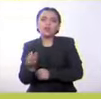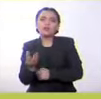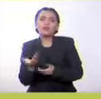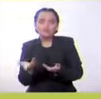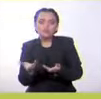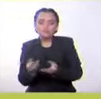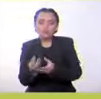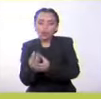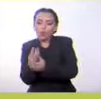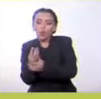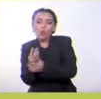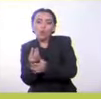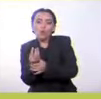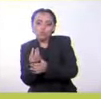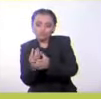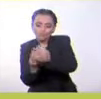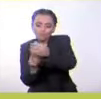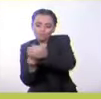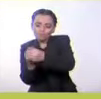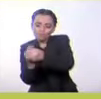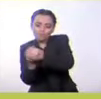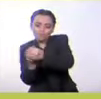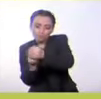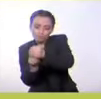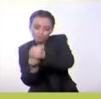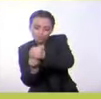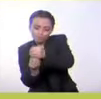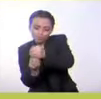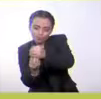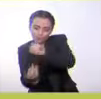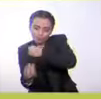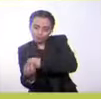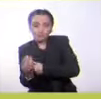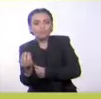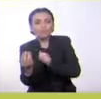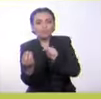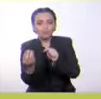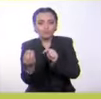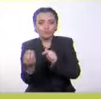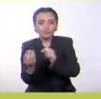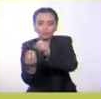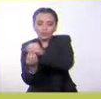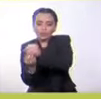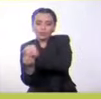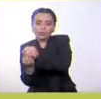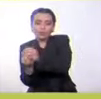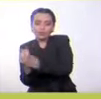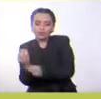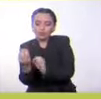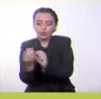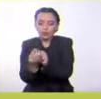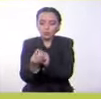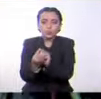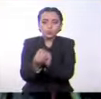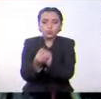de huevo. Están protegidos en su interior y nacen al romper el huevo.